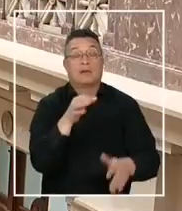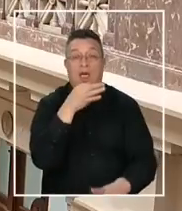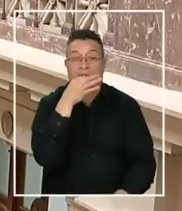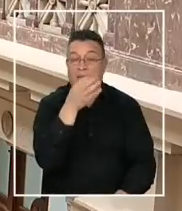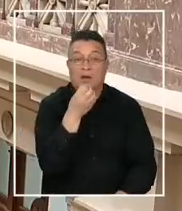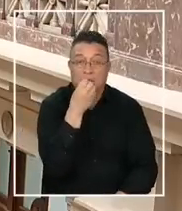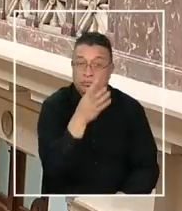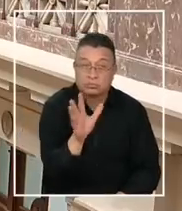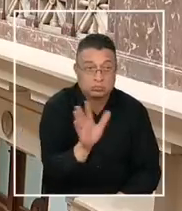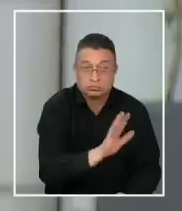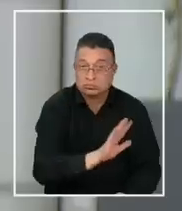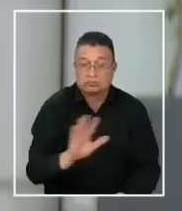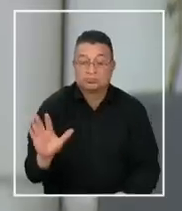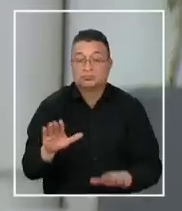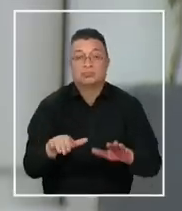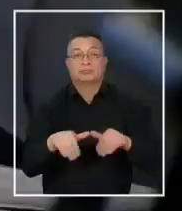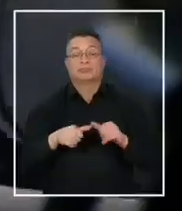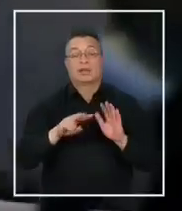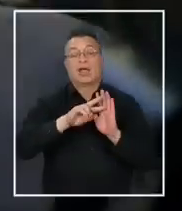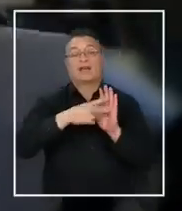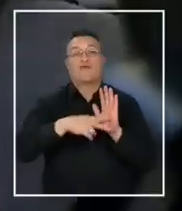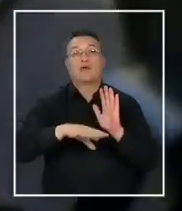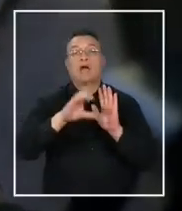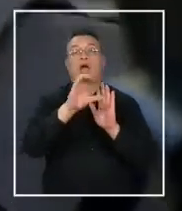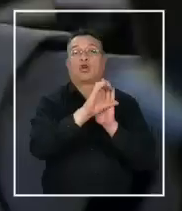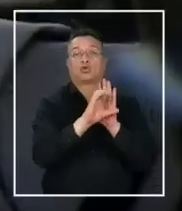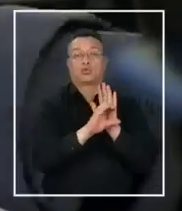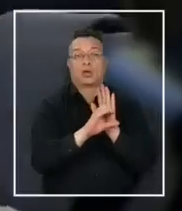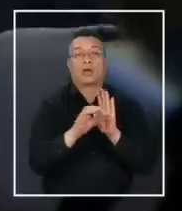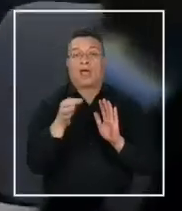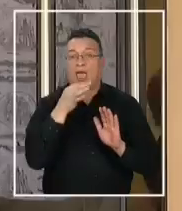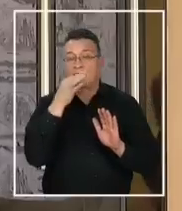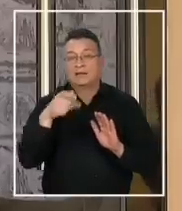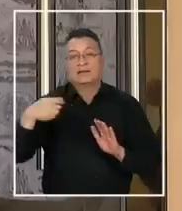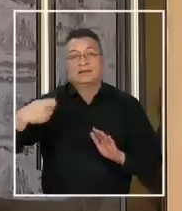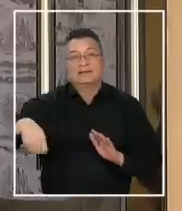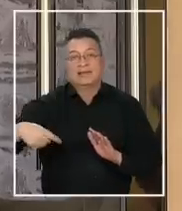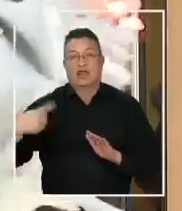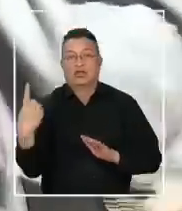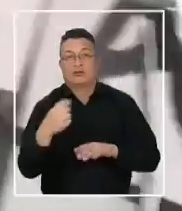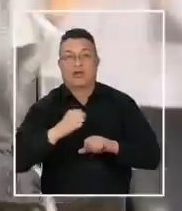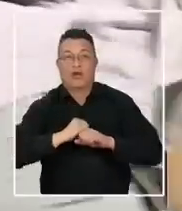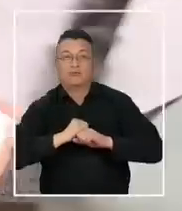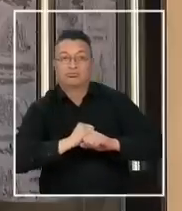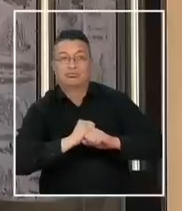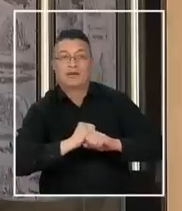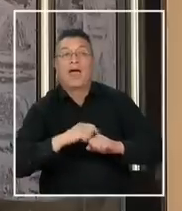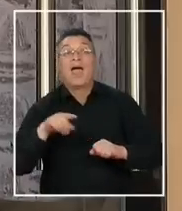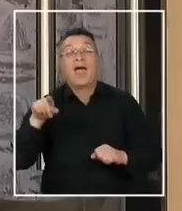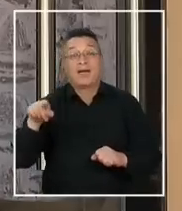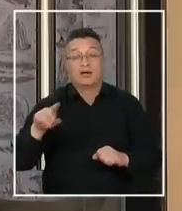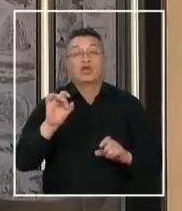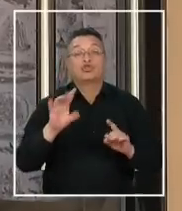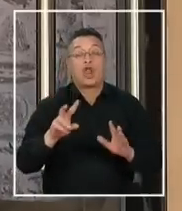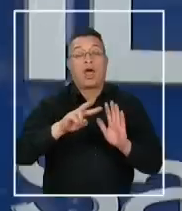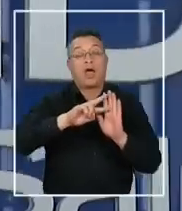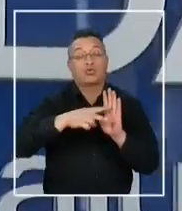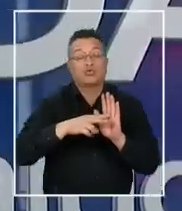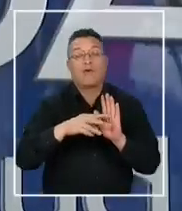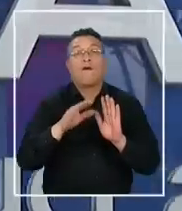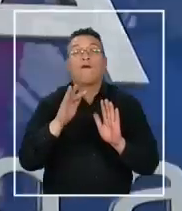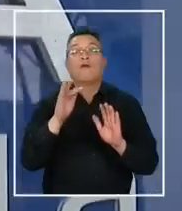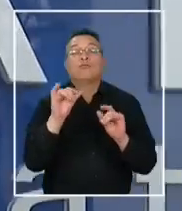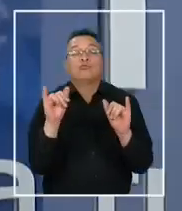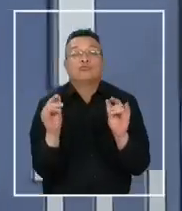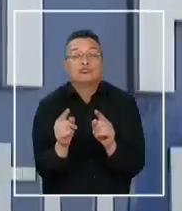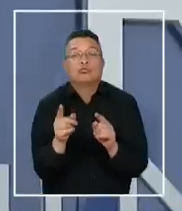pronunciarse respecto a la reforma constitucional impulsada por senadores de oposición y solo realizará ajustes de forma a la